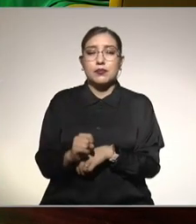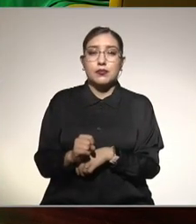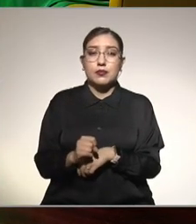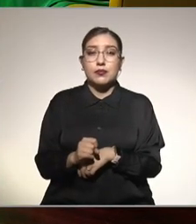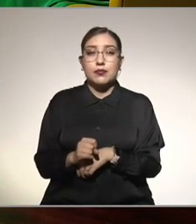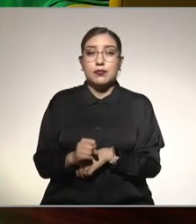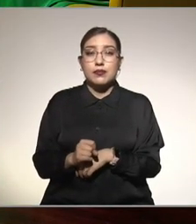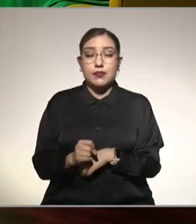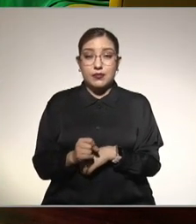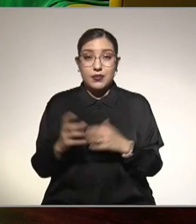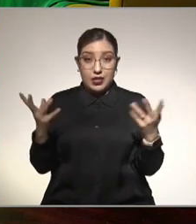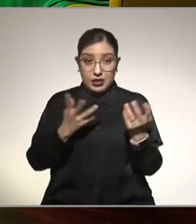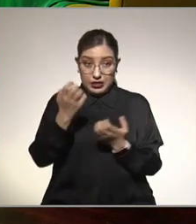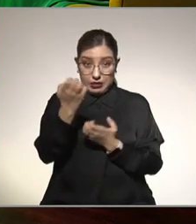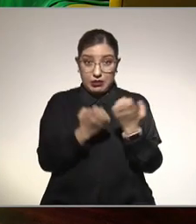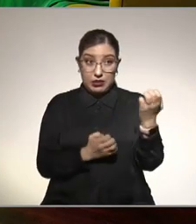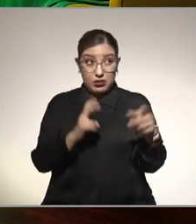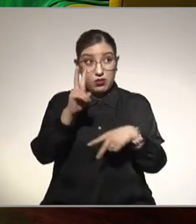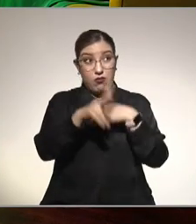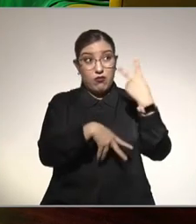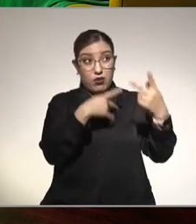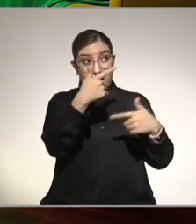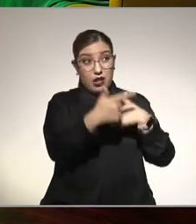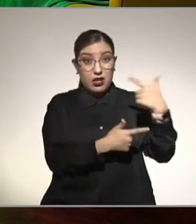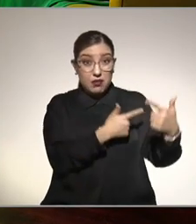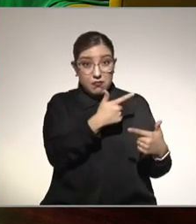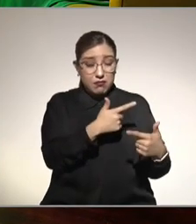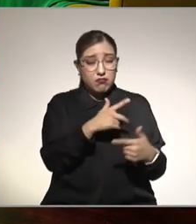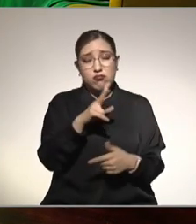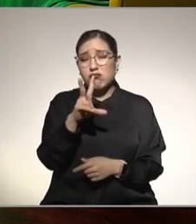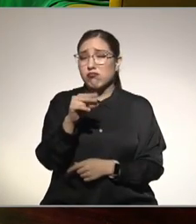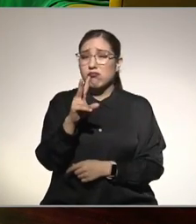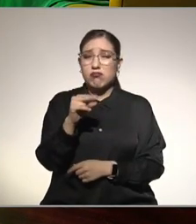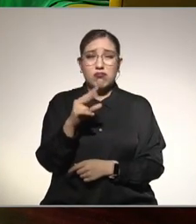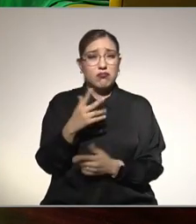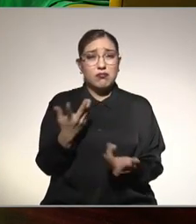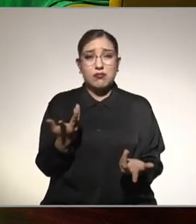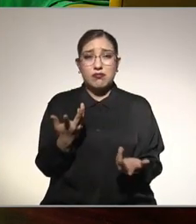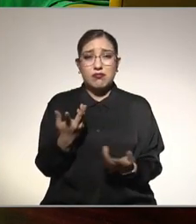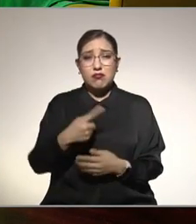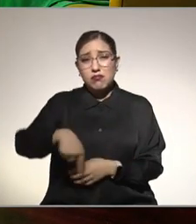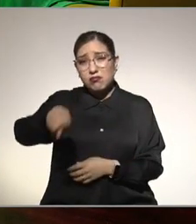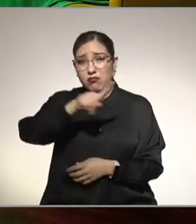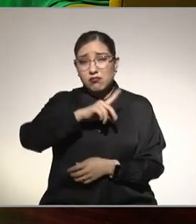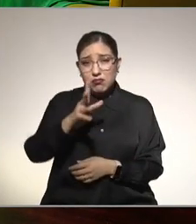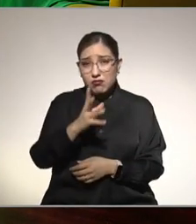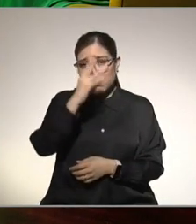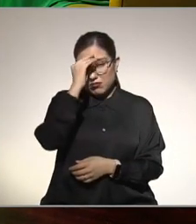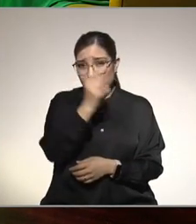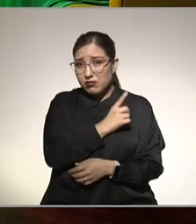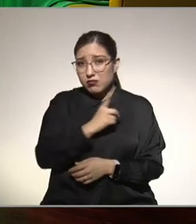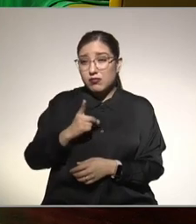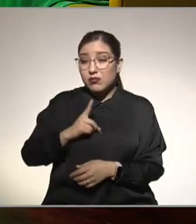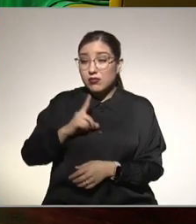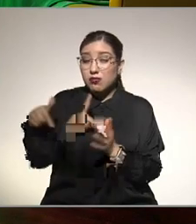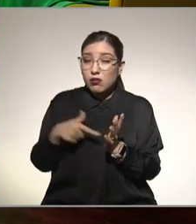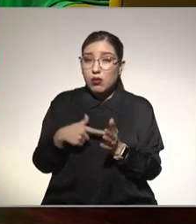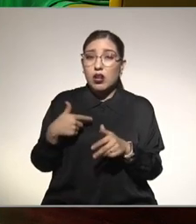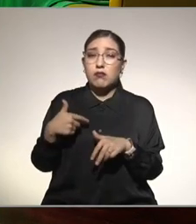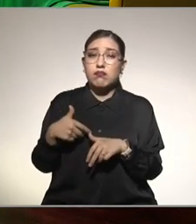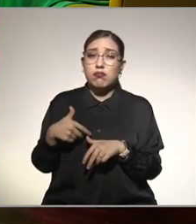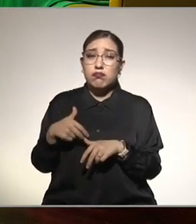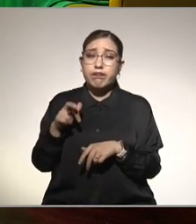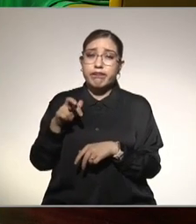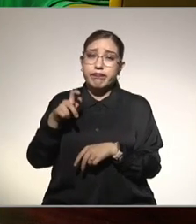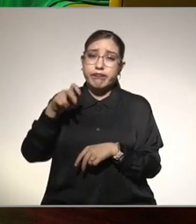significa ir al gym eso es parte de veras fundamental con que nos aprendamos a subir las escaleras de algún lugar todo el